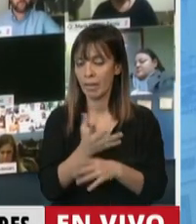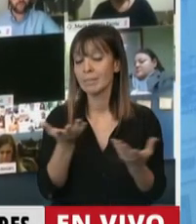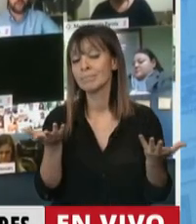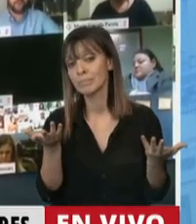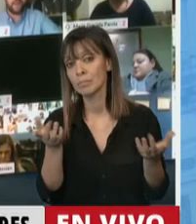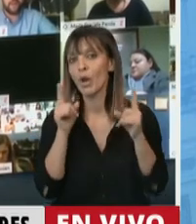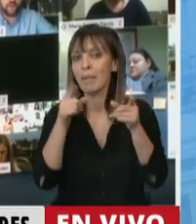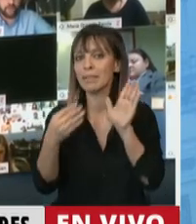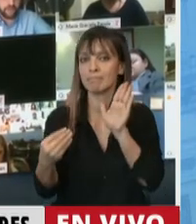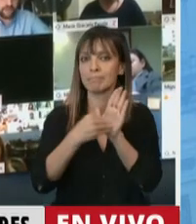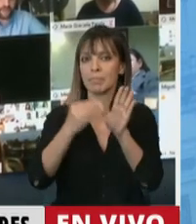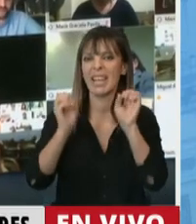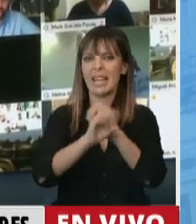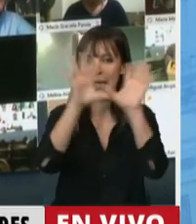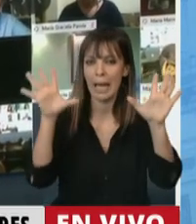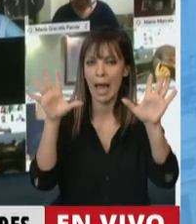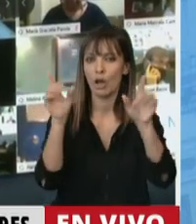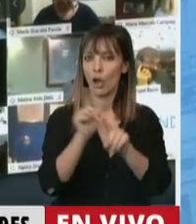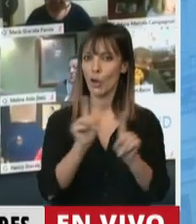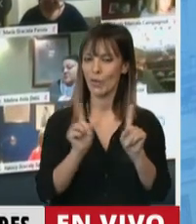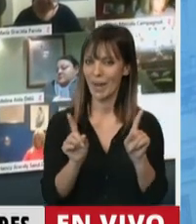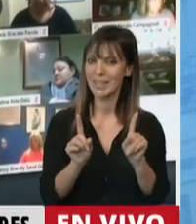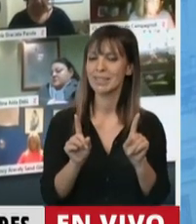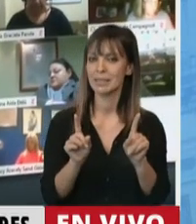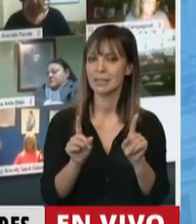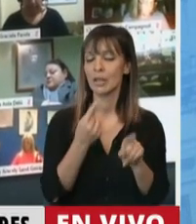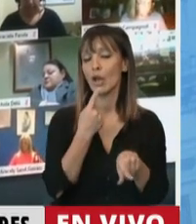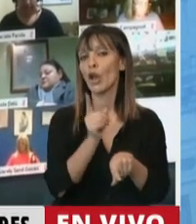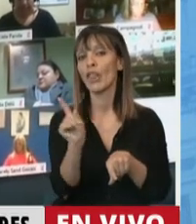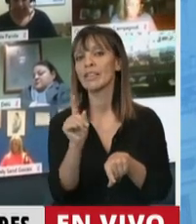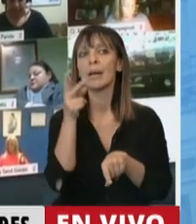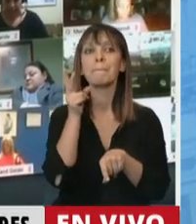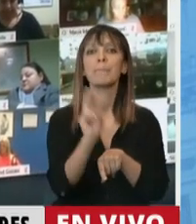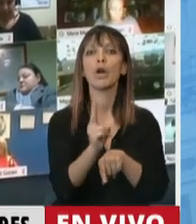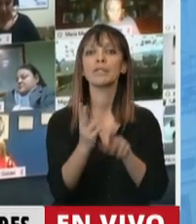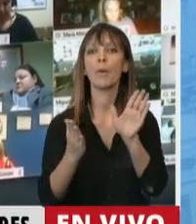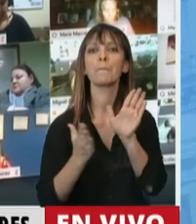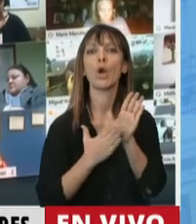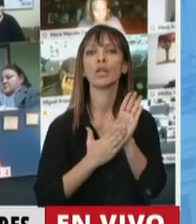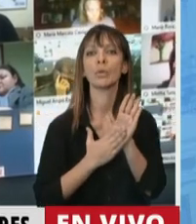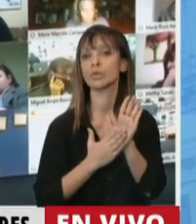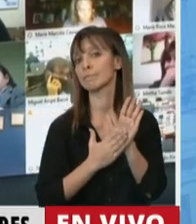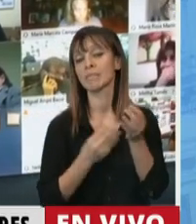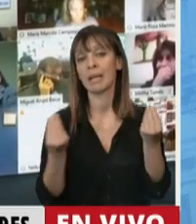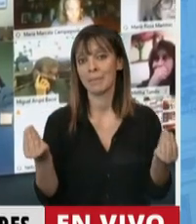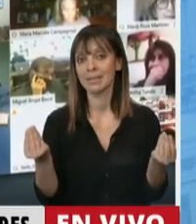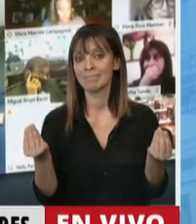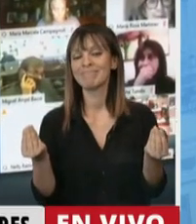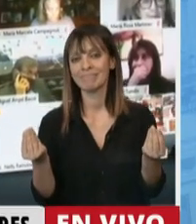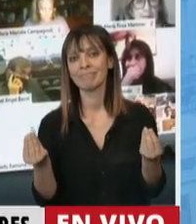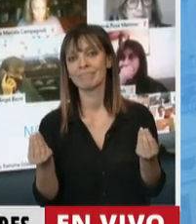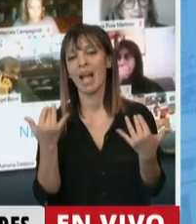además, taxativamente planteada la prohibición del monotributo, tenemos efectivamente